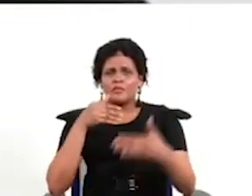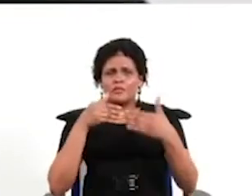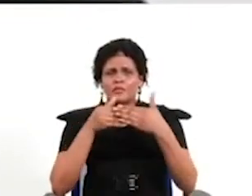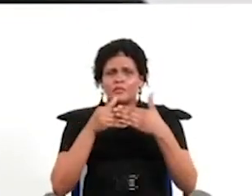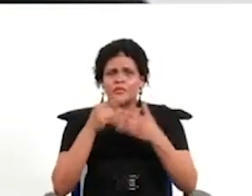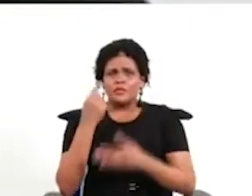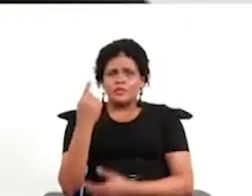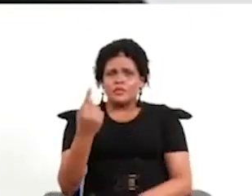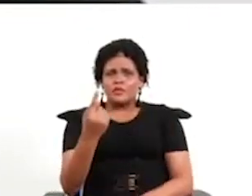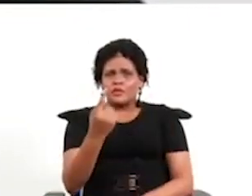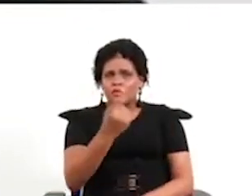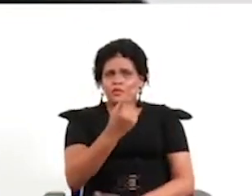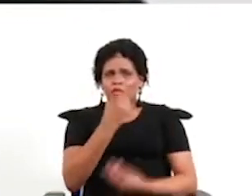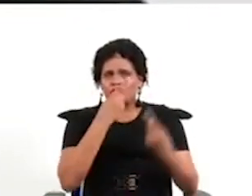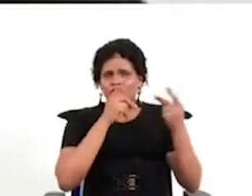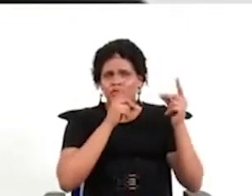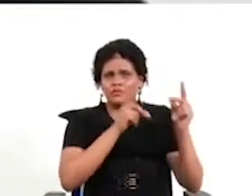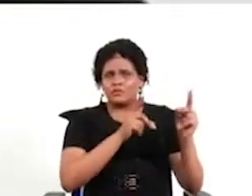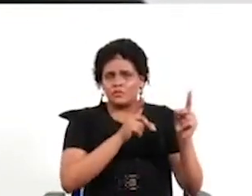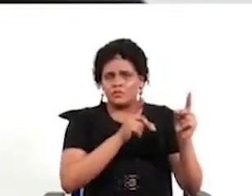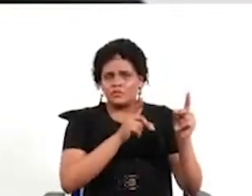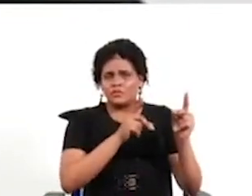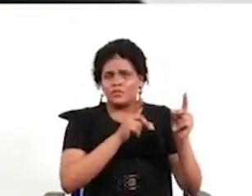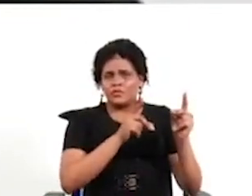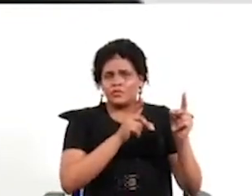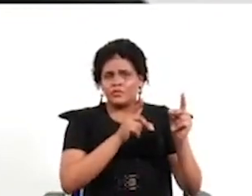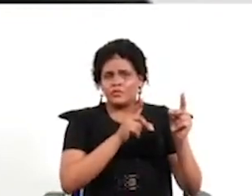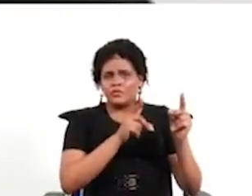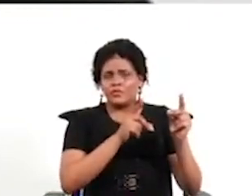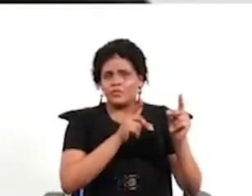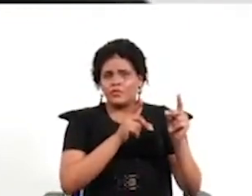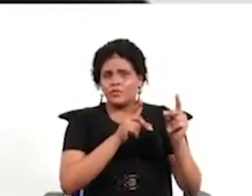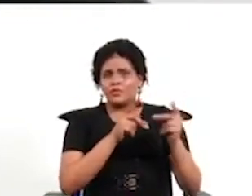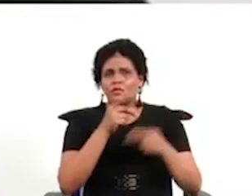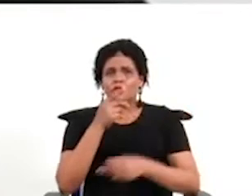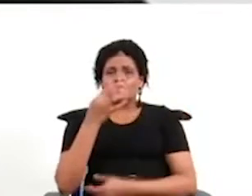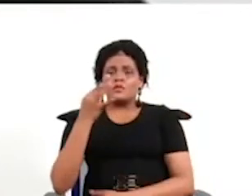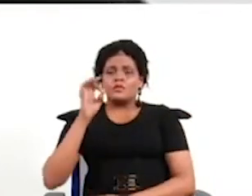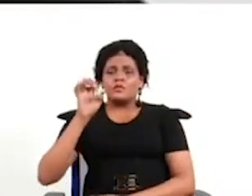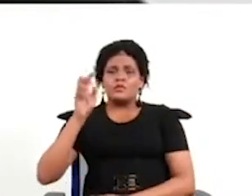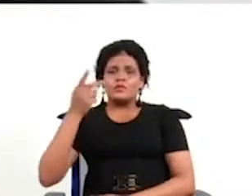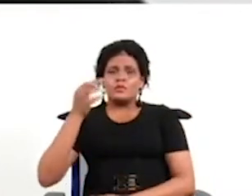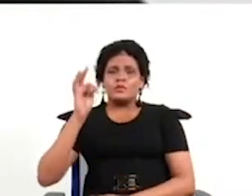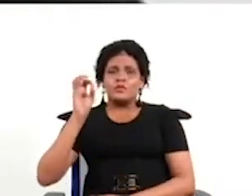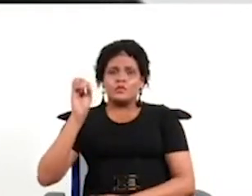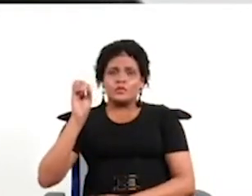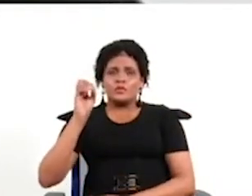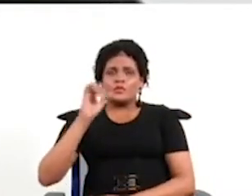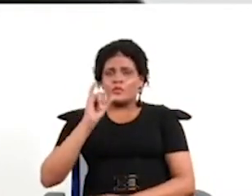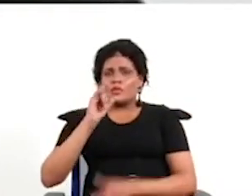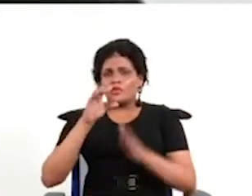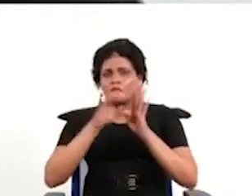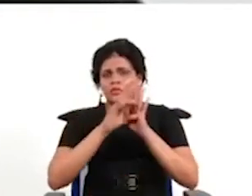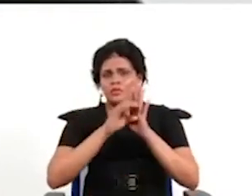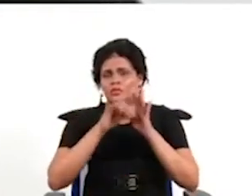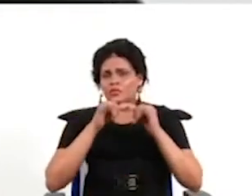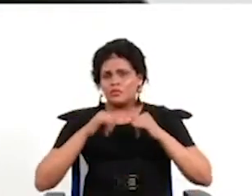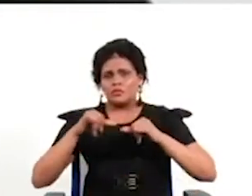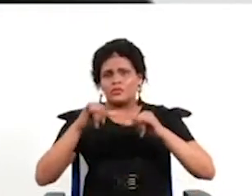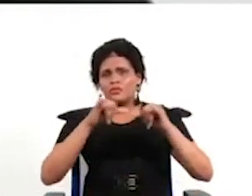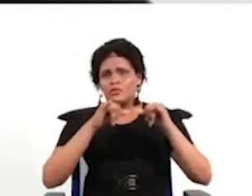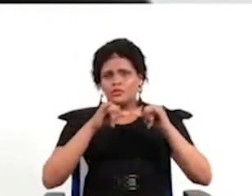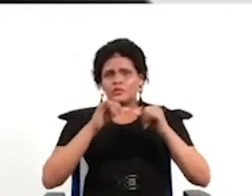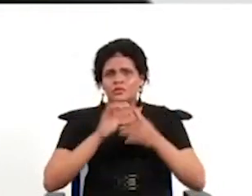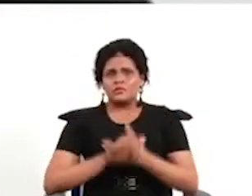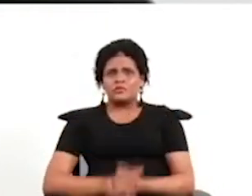cada una de las decisiones de un texto constitucional integral fueran sometidas individualmente a la votación